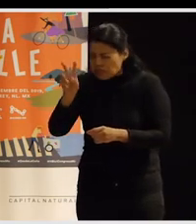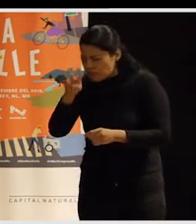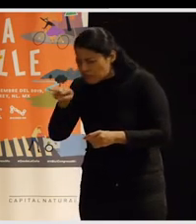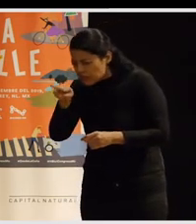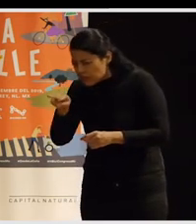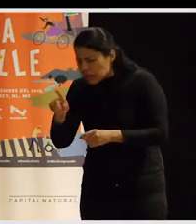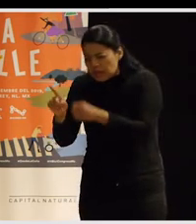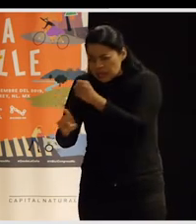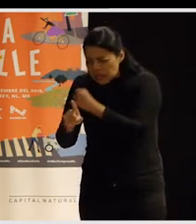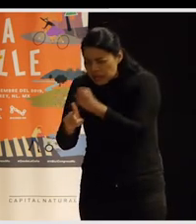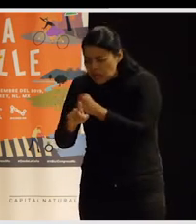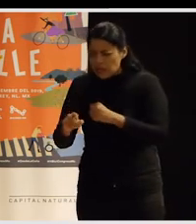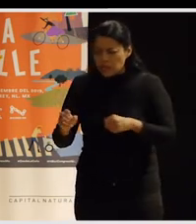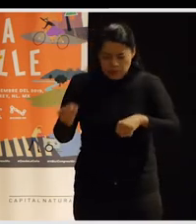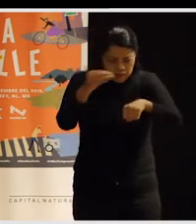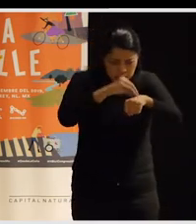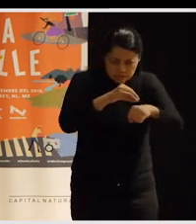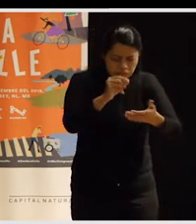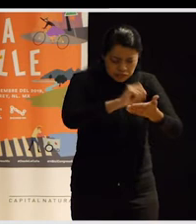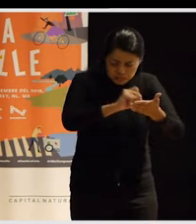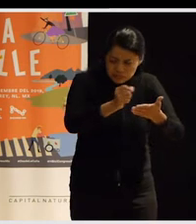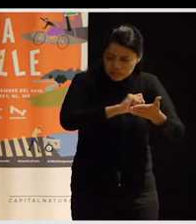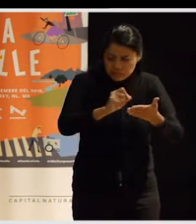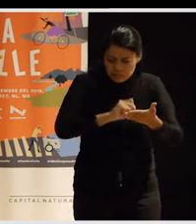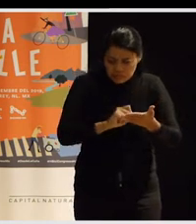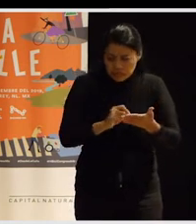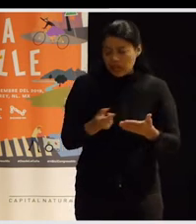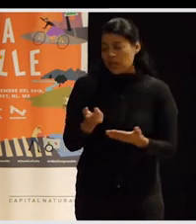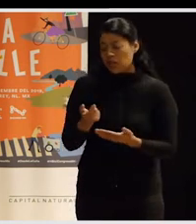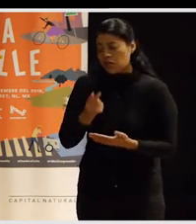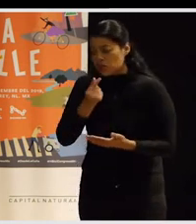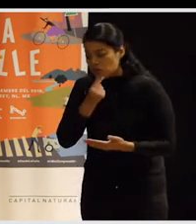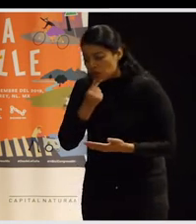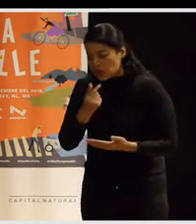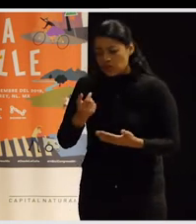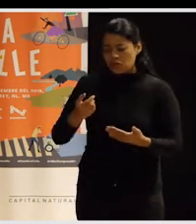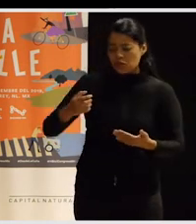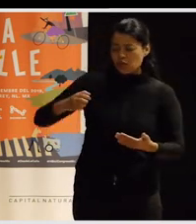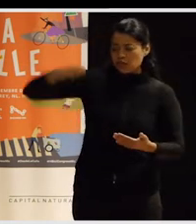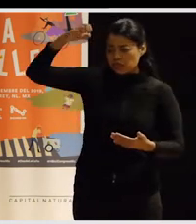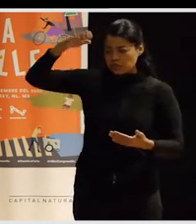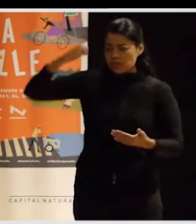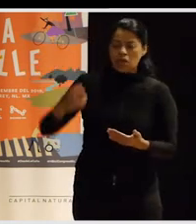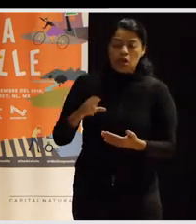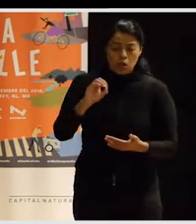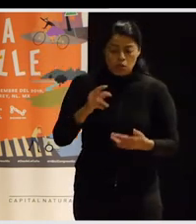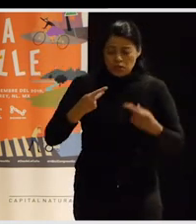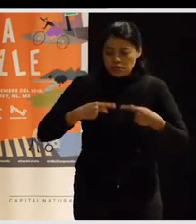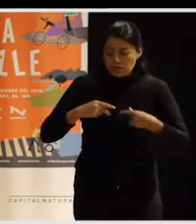también analizábamos los diferentes colectivos dentro de la ciudadanía, la infancia, la gente mayor, las personas con diversidad funcional,